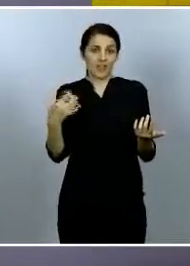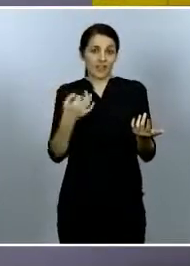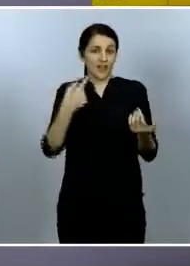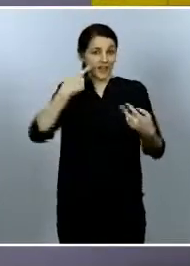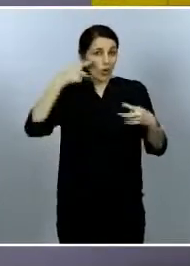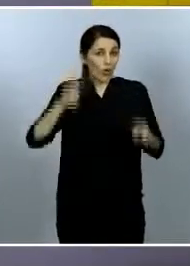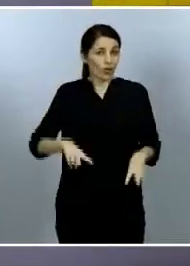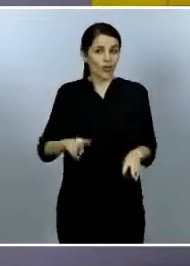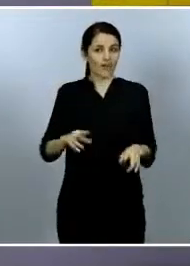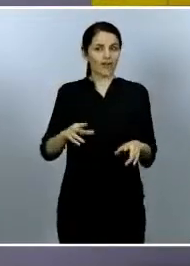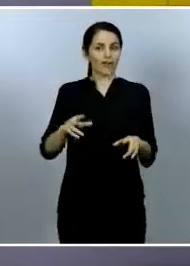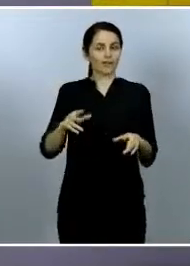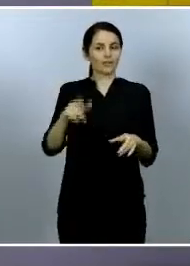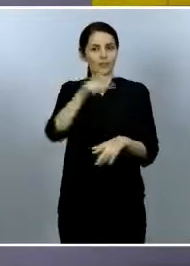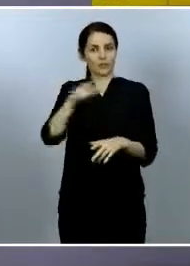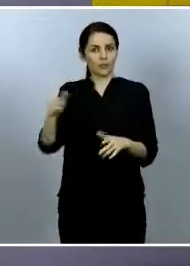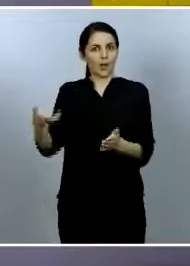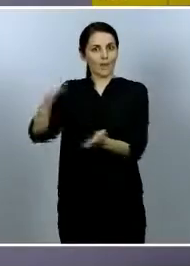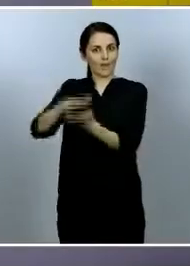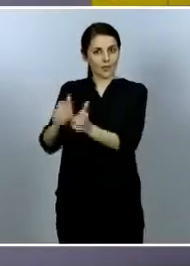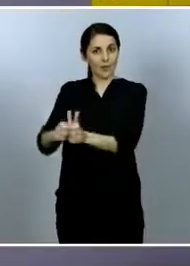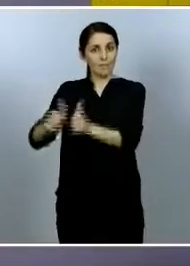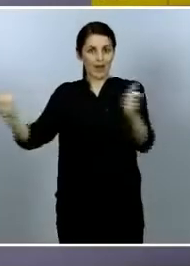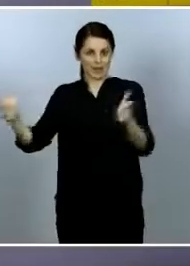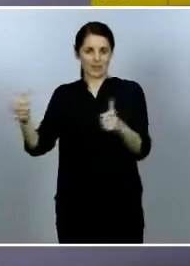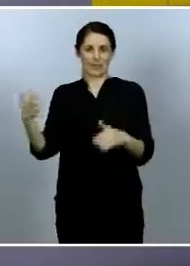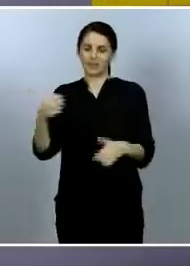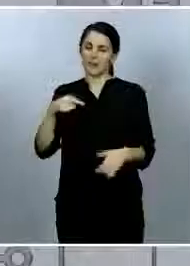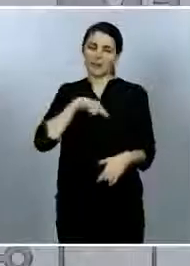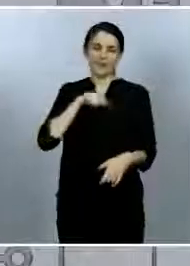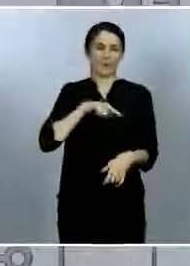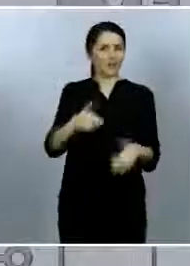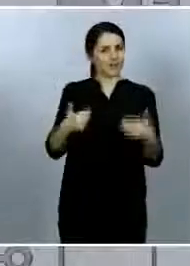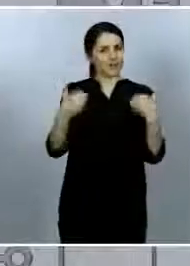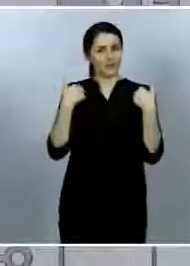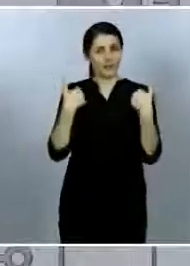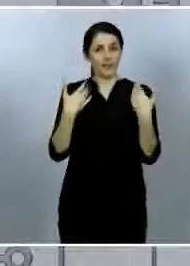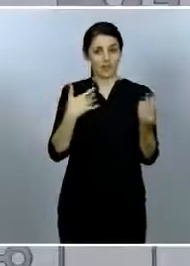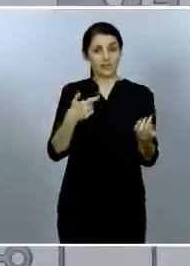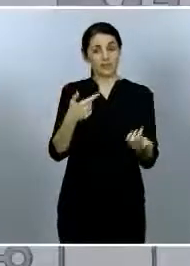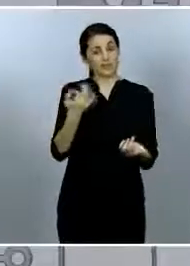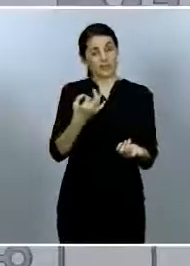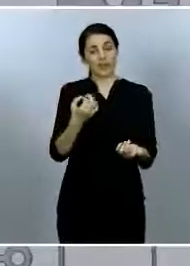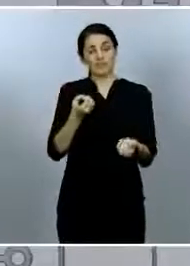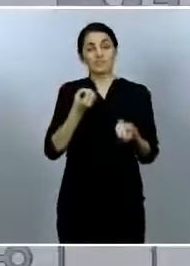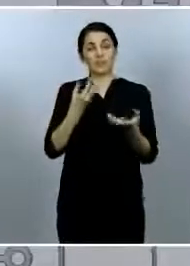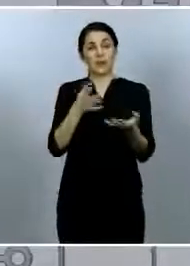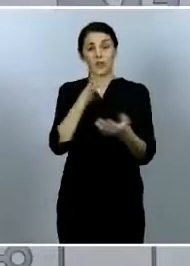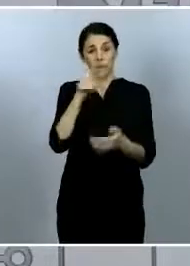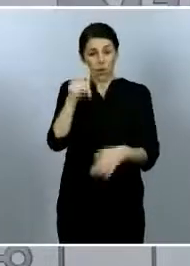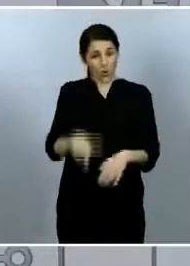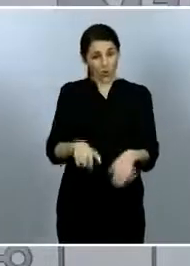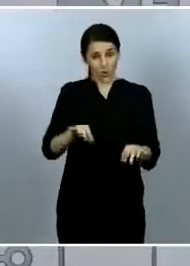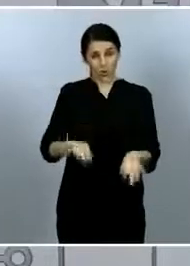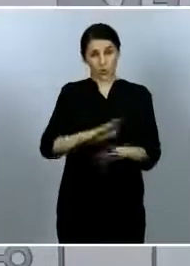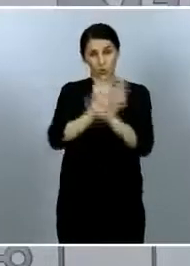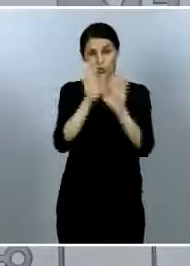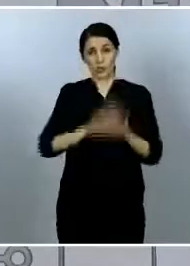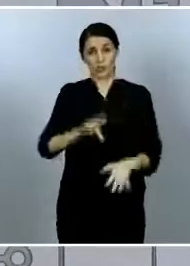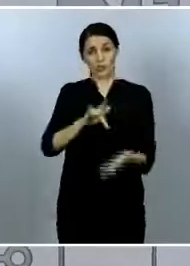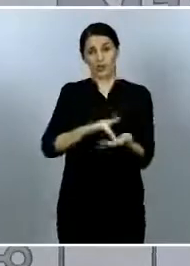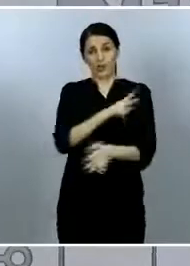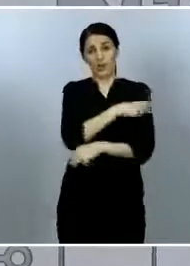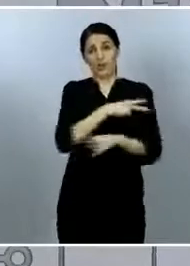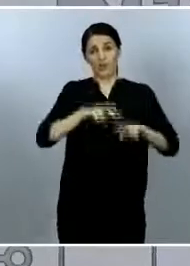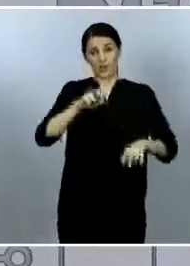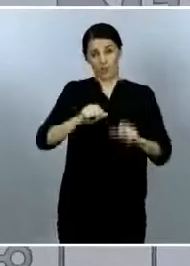por el COVID-19, sobre todo teniendo en cuenta que hoy es el último día del luto oficial? Miren, nosotros lo